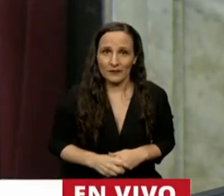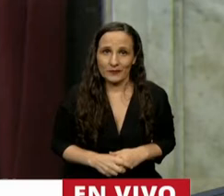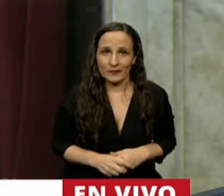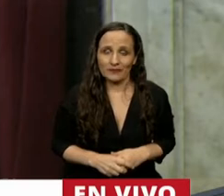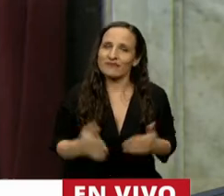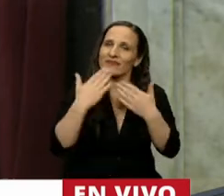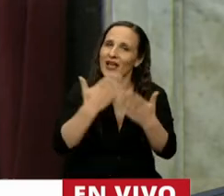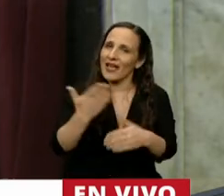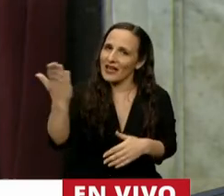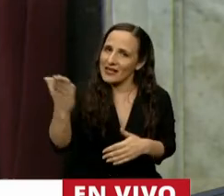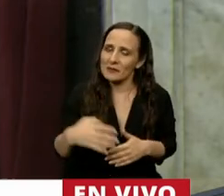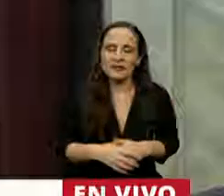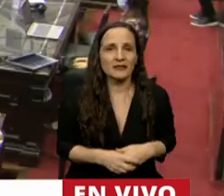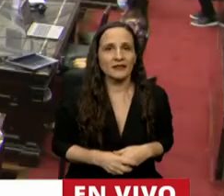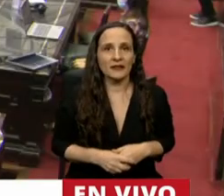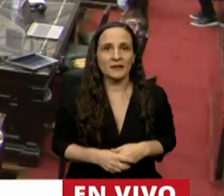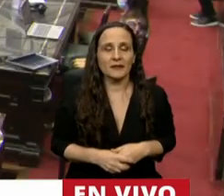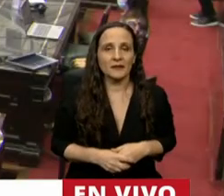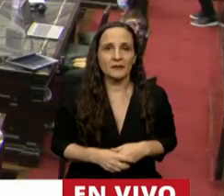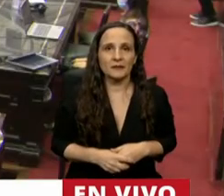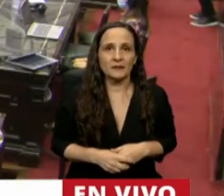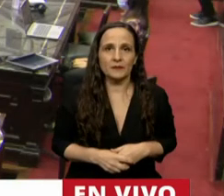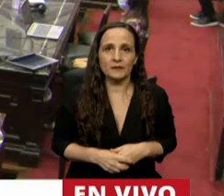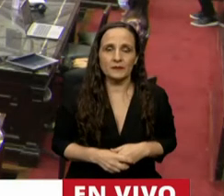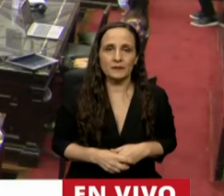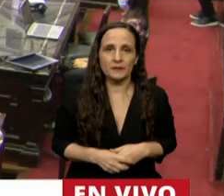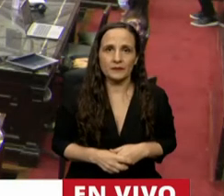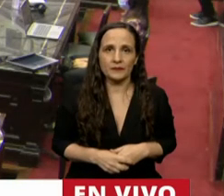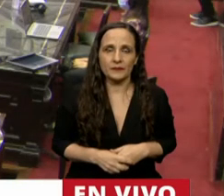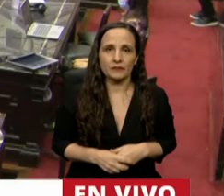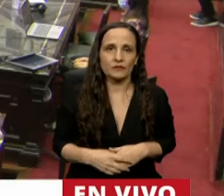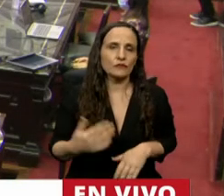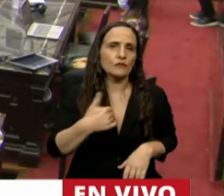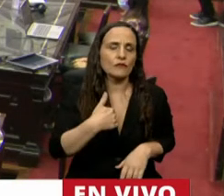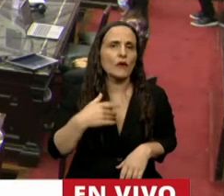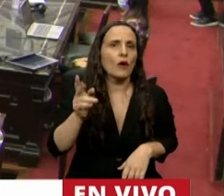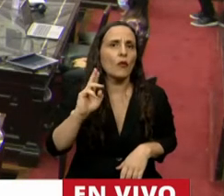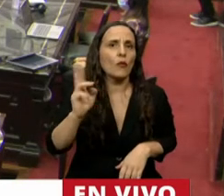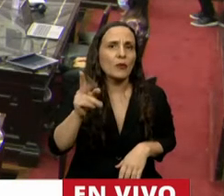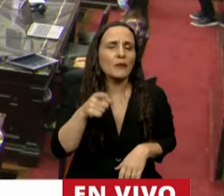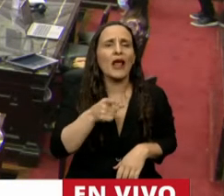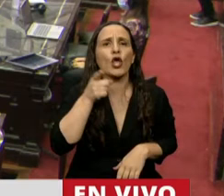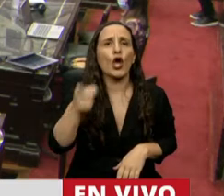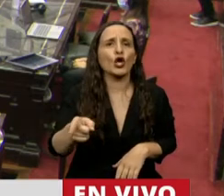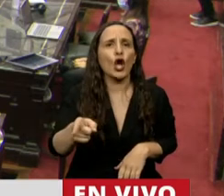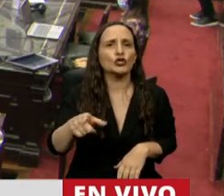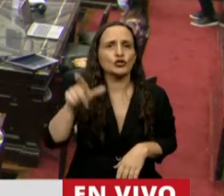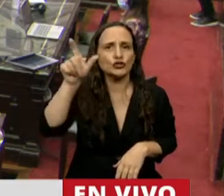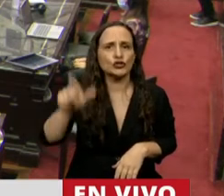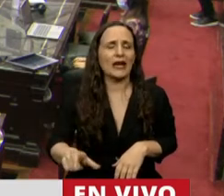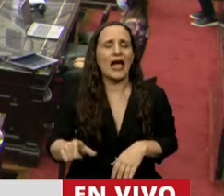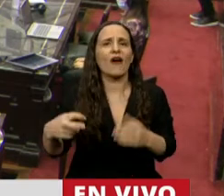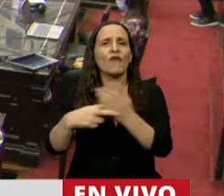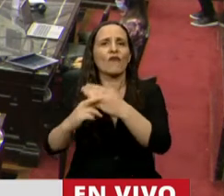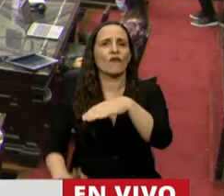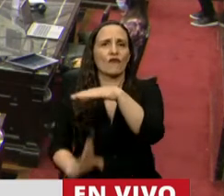Gracias, señor Presidente. Es para hacer una cuestión de privilegio contra el jefe de los fiscales,